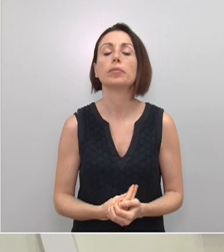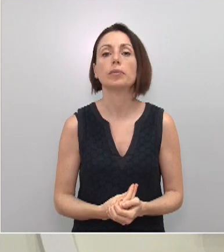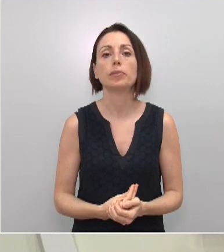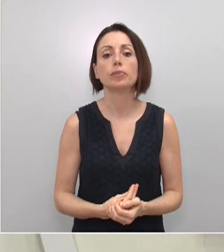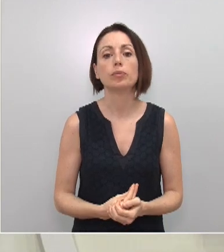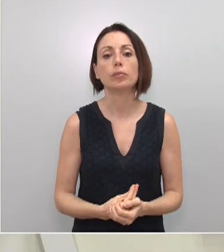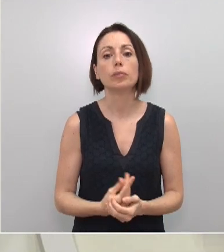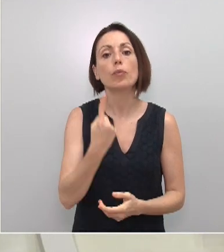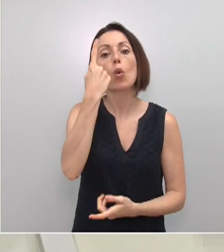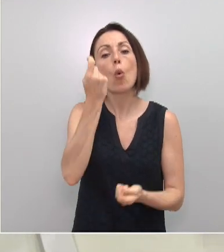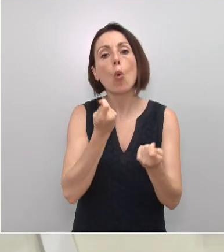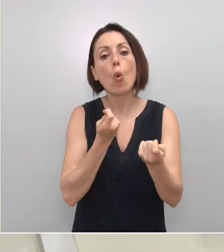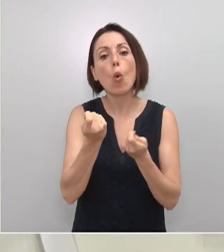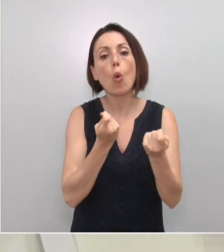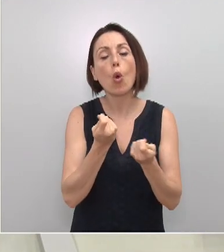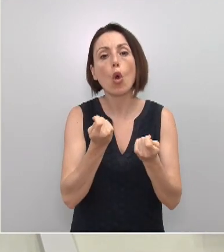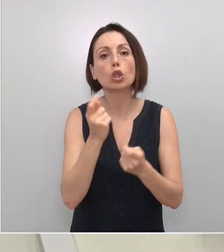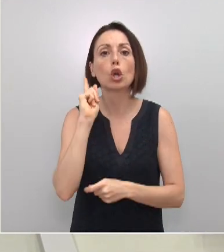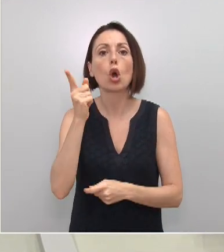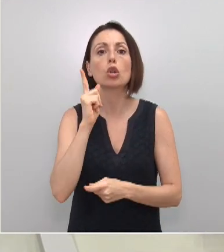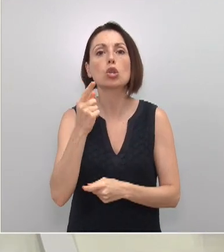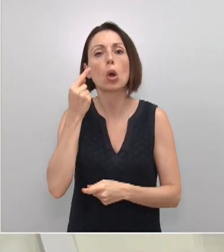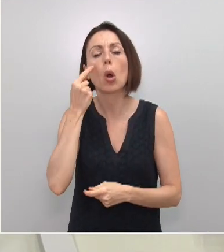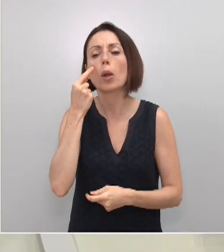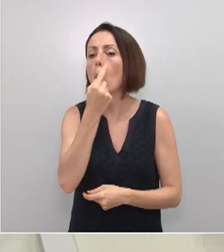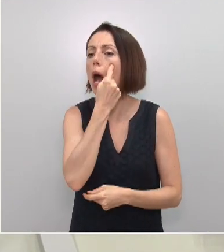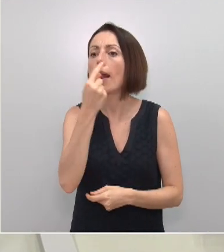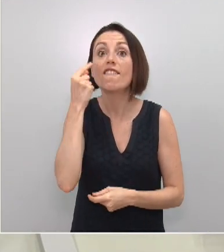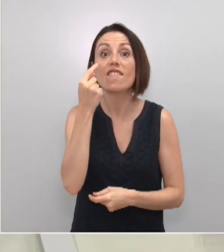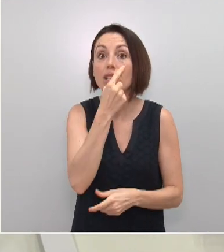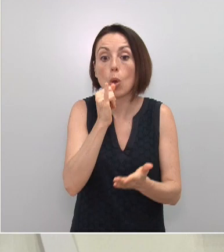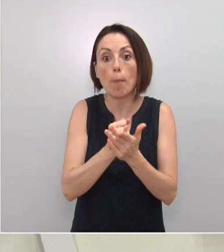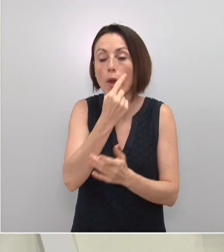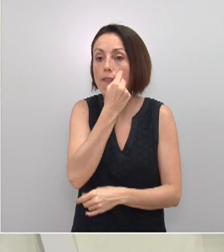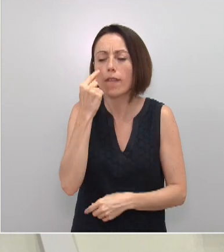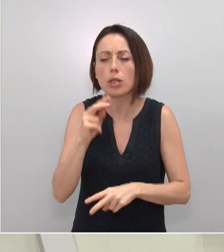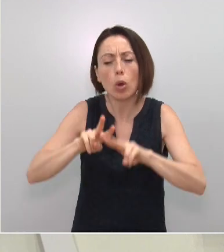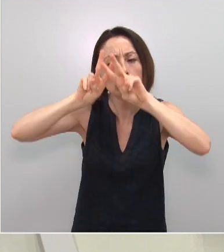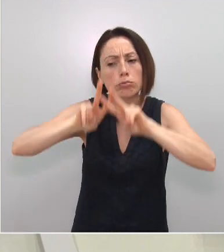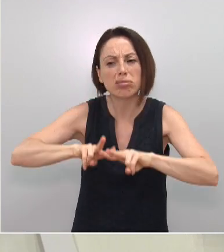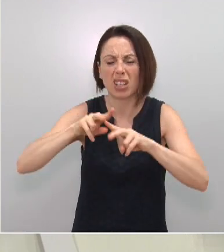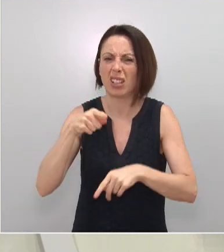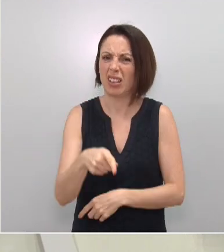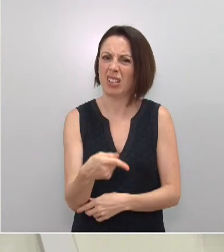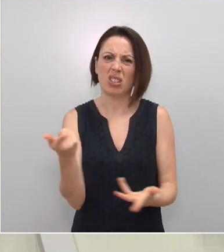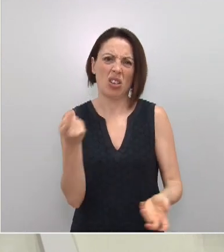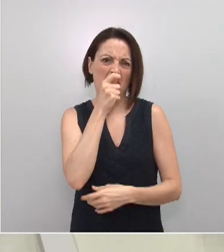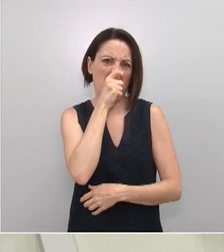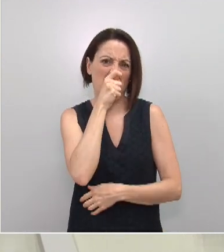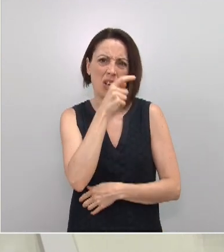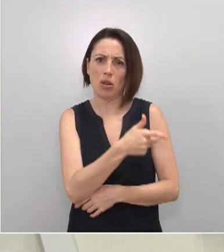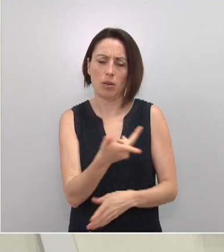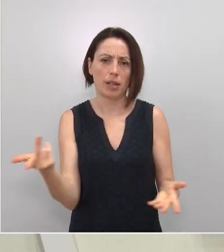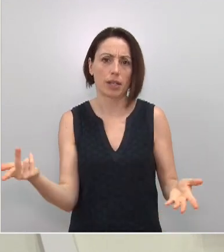Que uno de los controles sea simplemente un examen visual no es serio, por no utilizar un calificativo